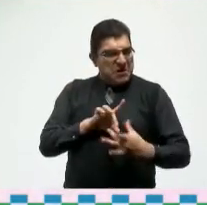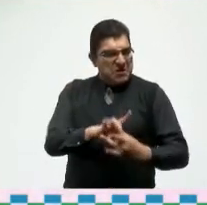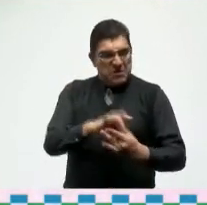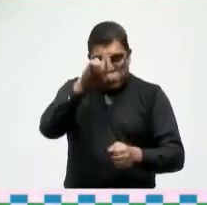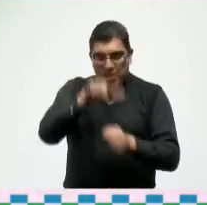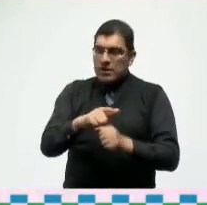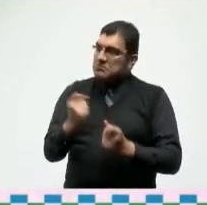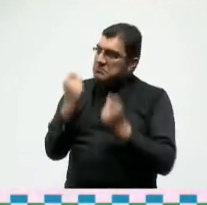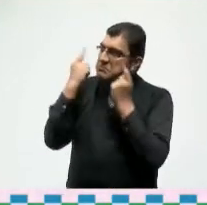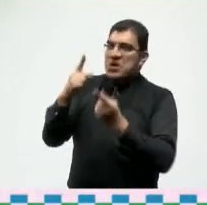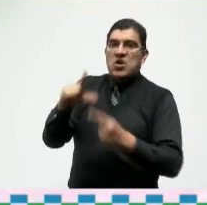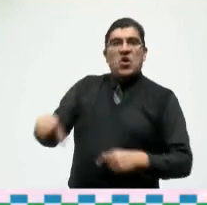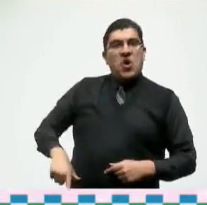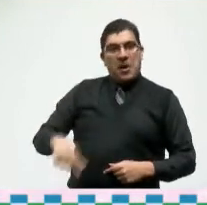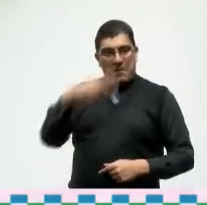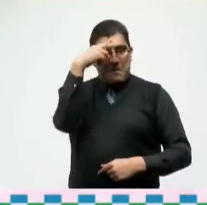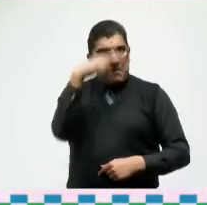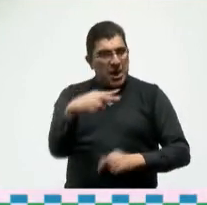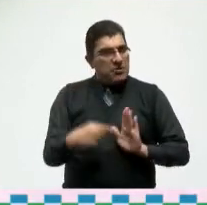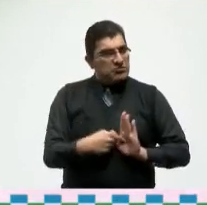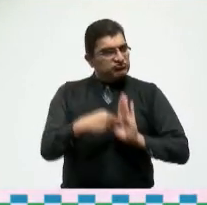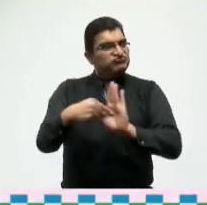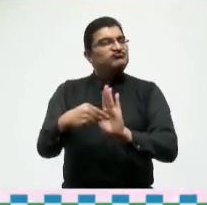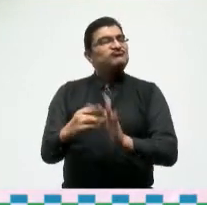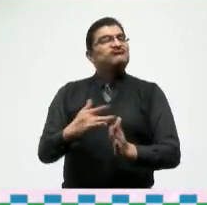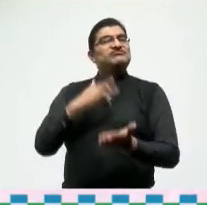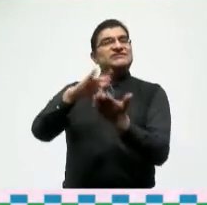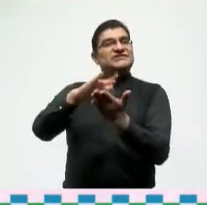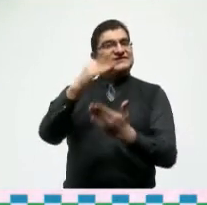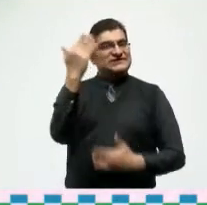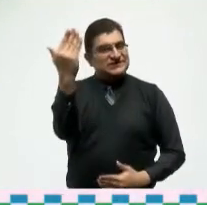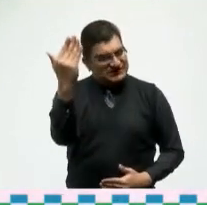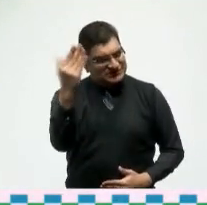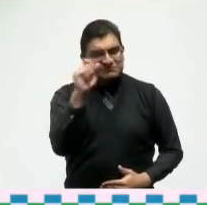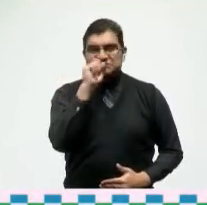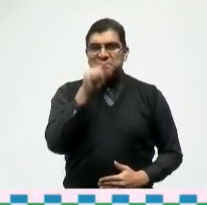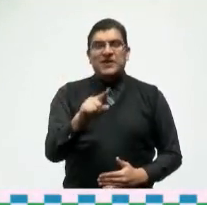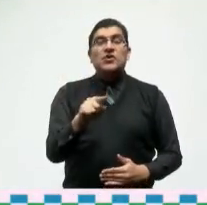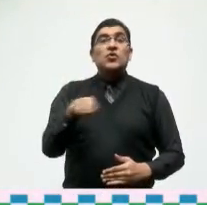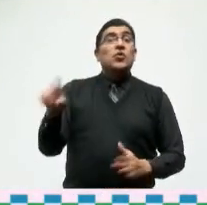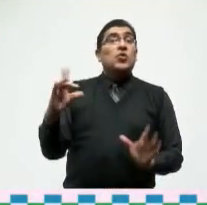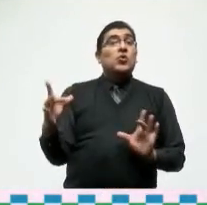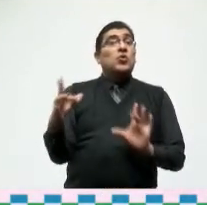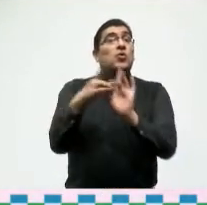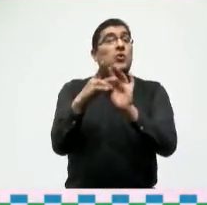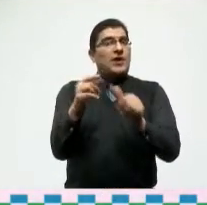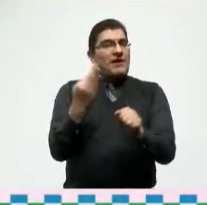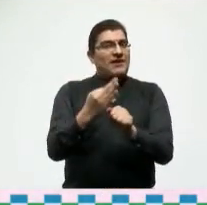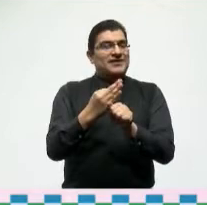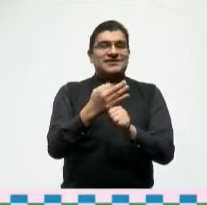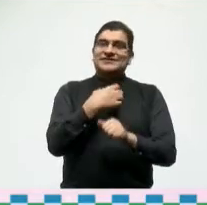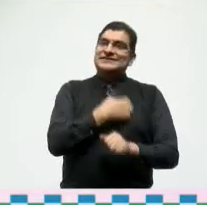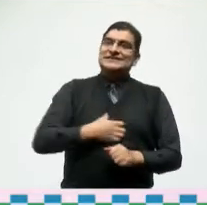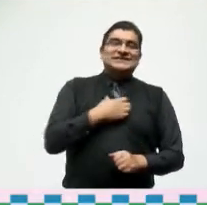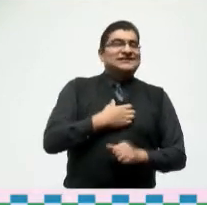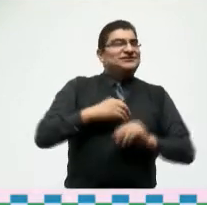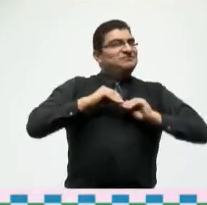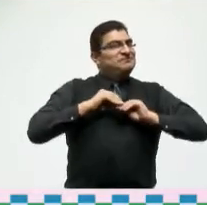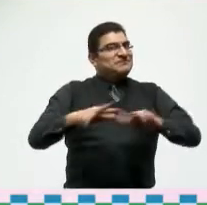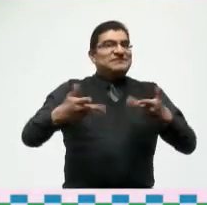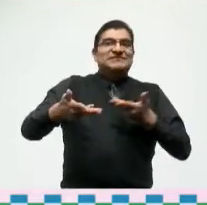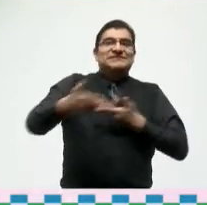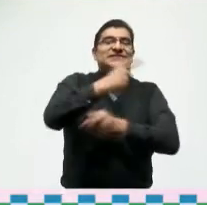expreso en nombre del gobierno de México nuestro agradecimiento por ser parte de esta fiesta turística